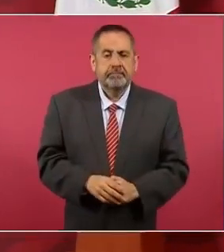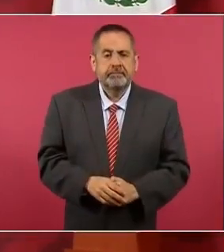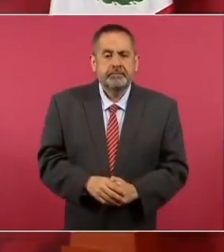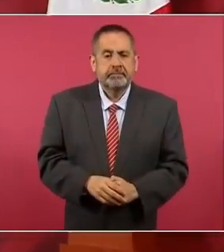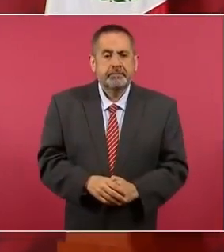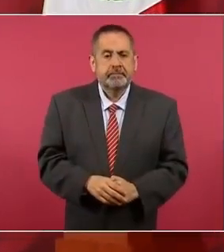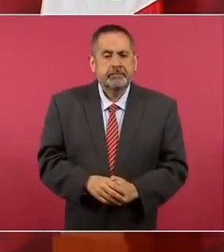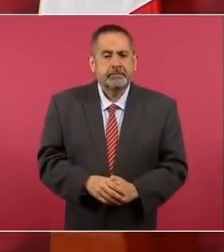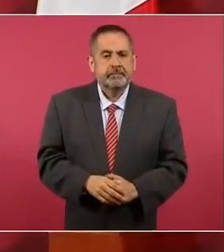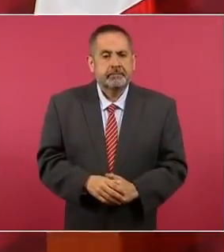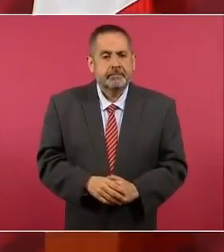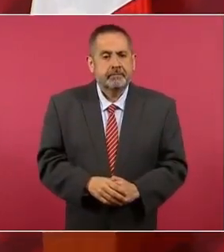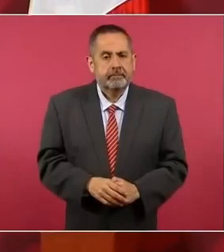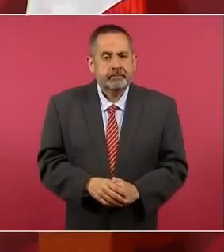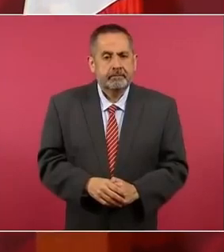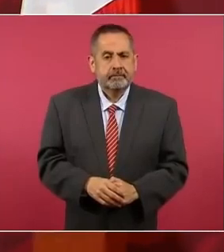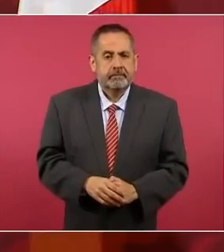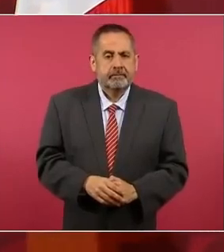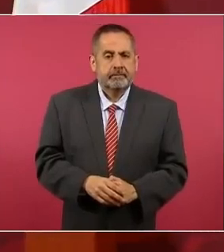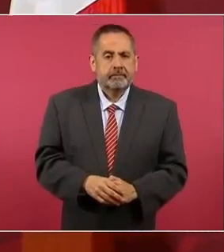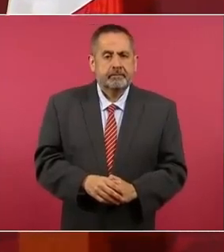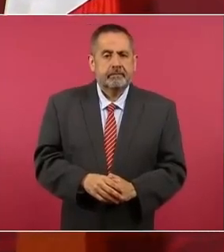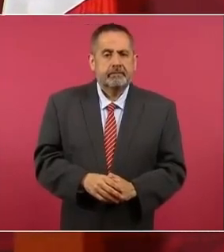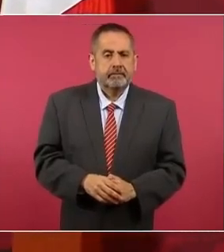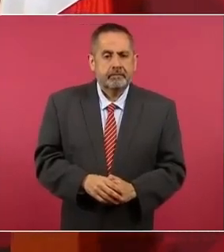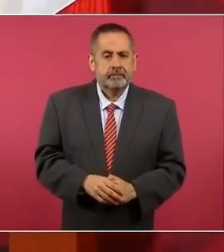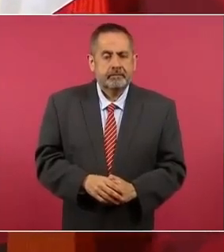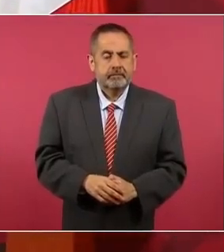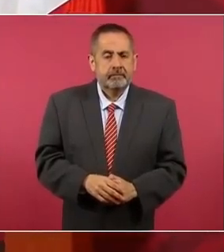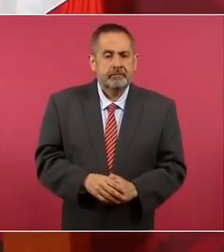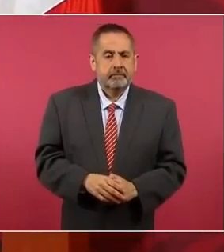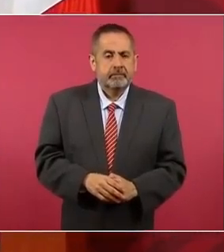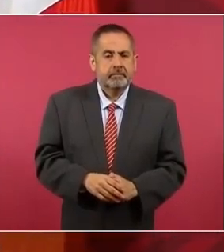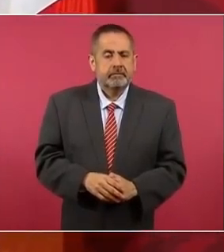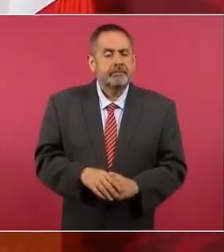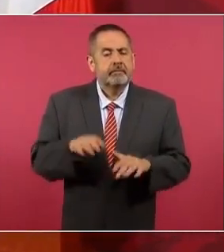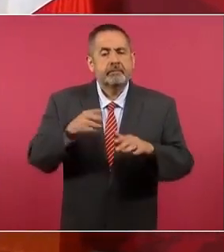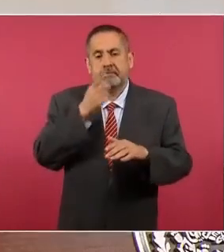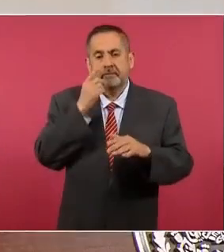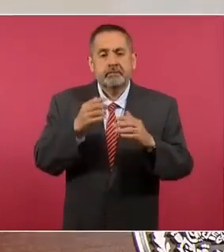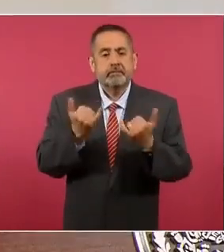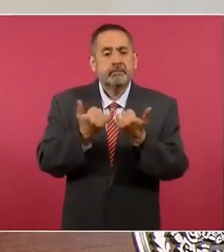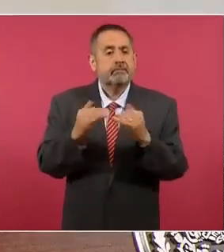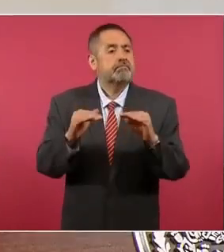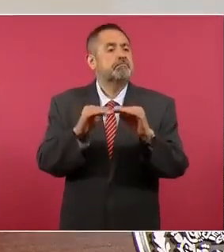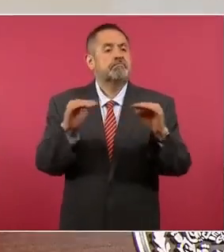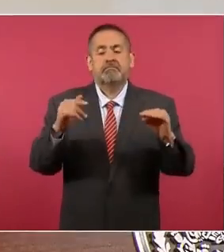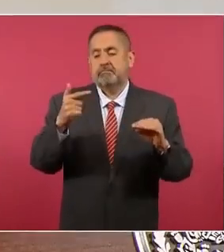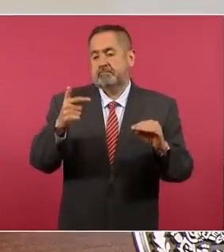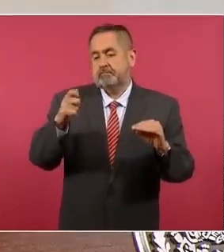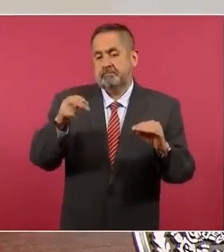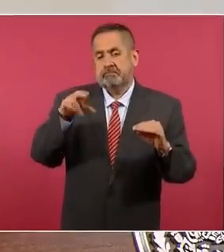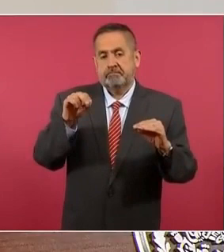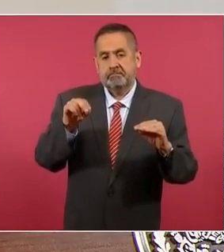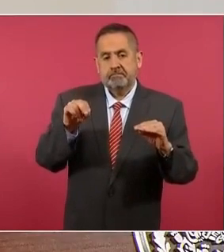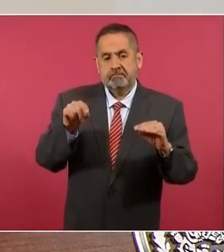Porque a veces decimos igualdad de género y estamos pensando nada más en